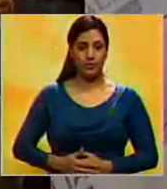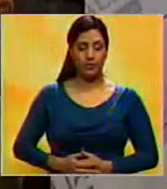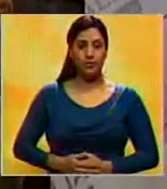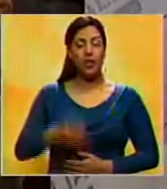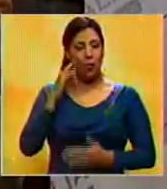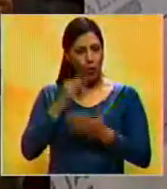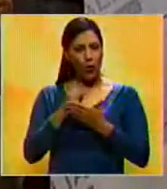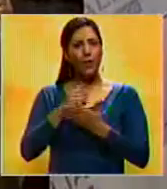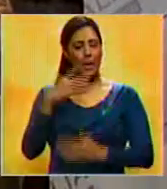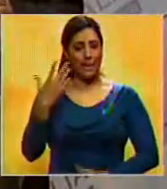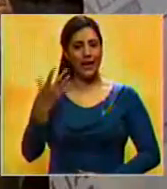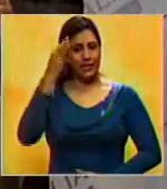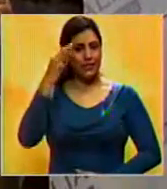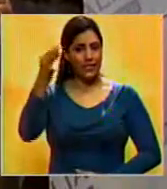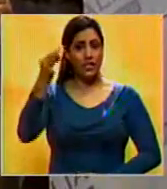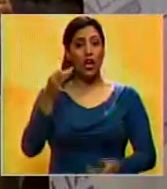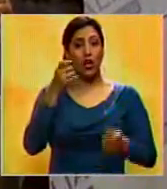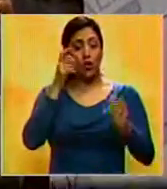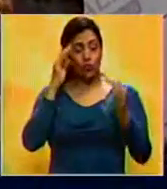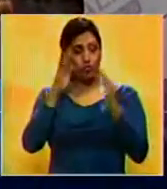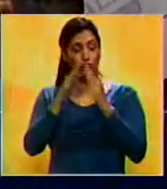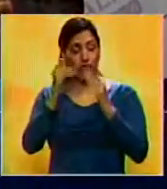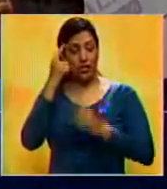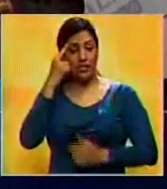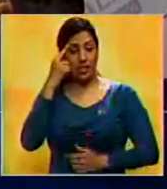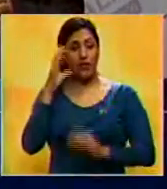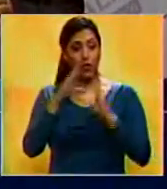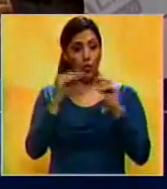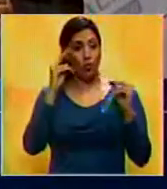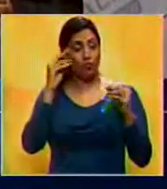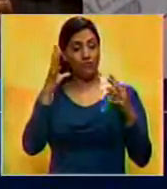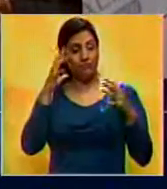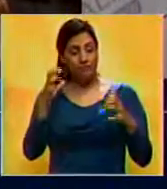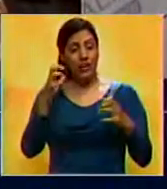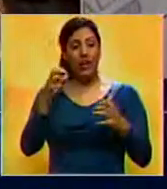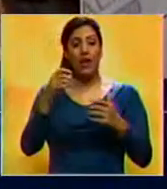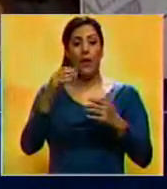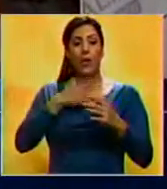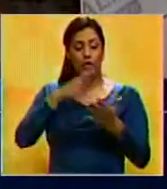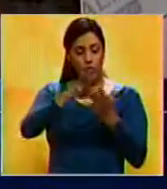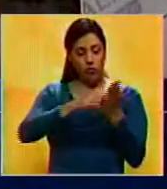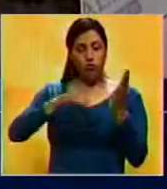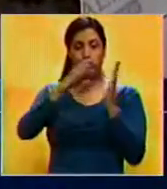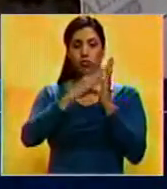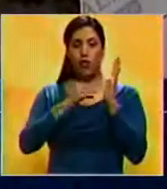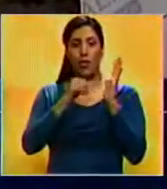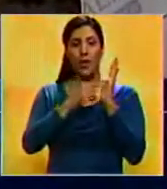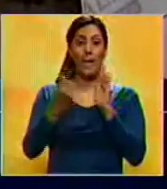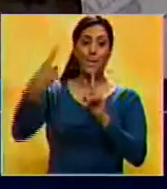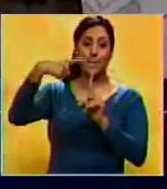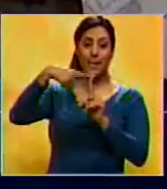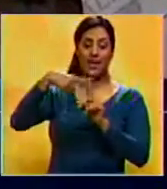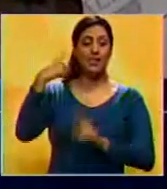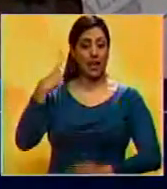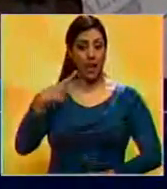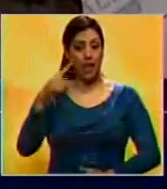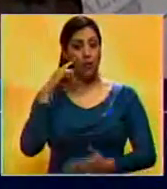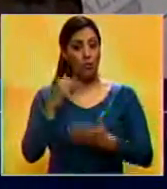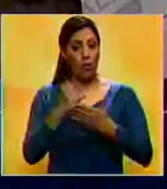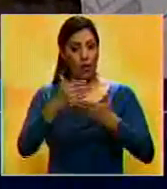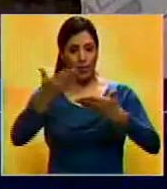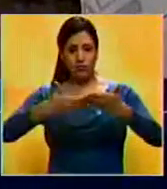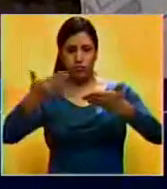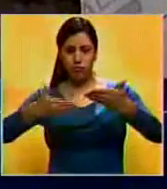suficiente para que la fiscal de conocimiento haya procedido a hacer la compulsa de copias y adicionalmente existen pruebas